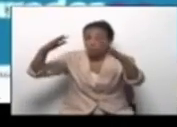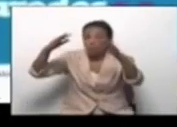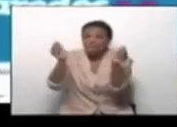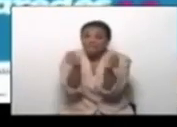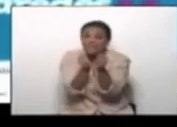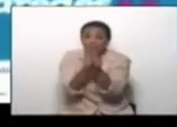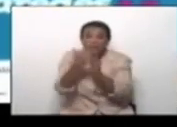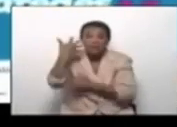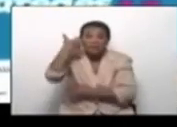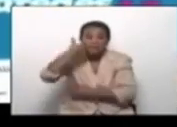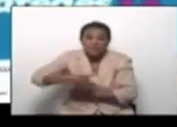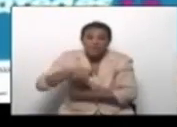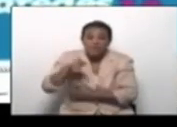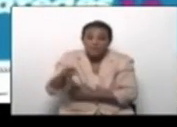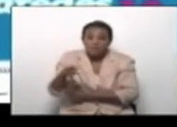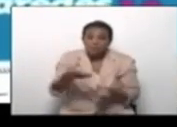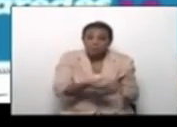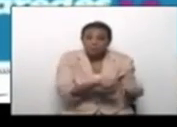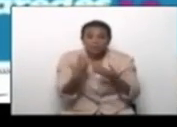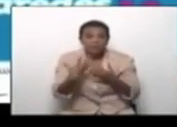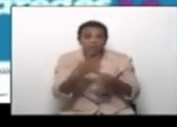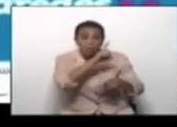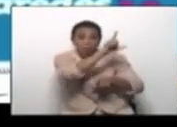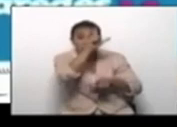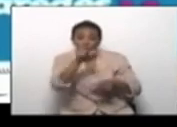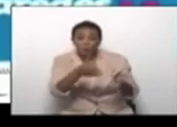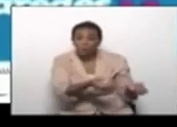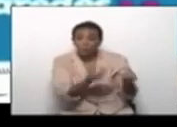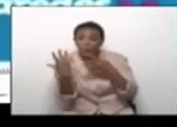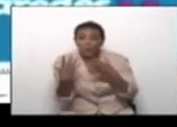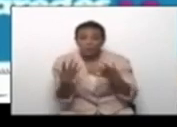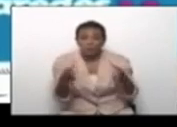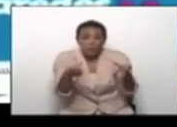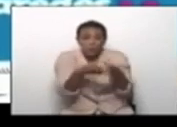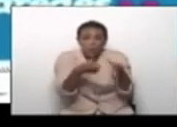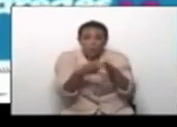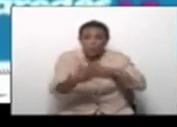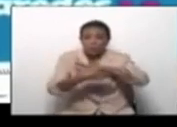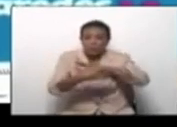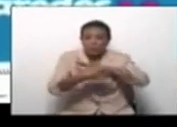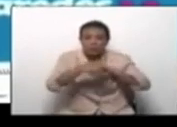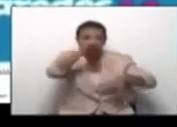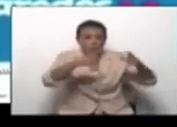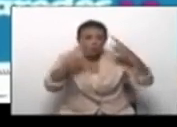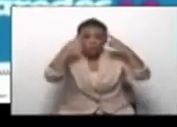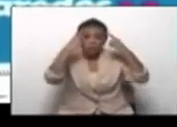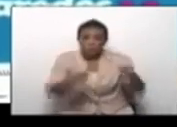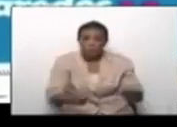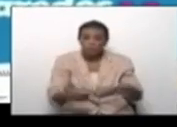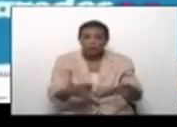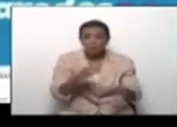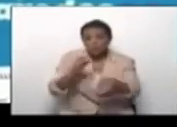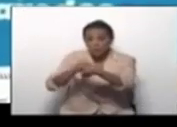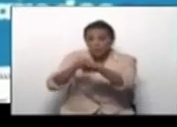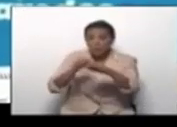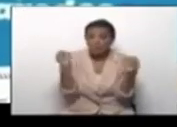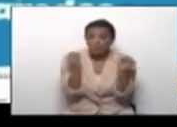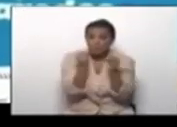trayendo del mundo una cantidad de equipos. Gobernador, noticias para Mérida,